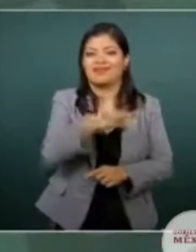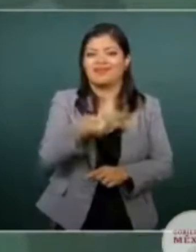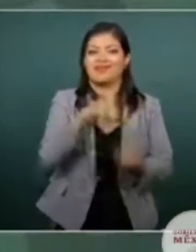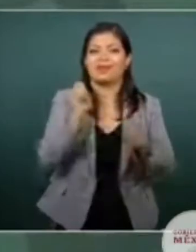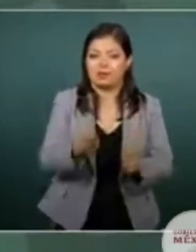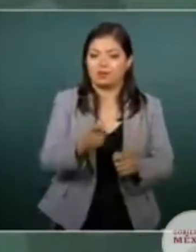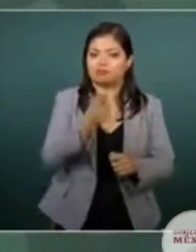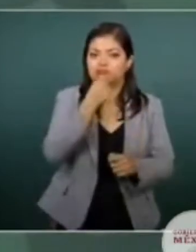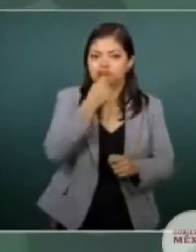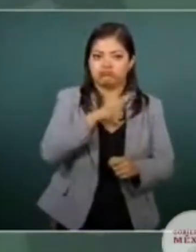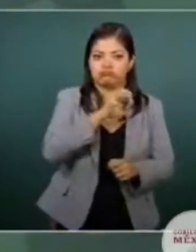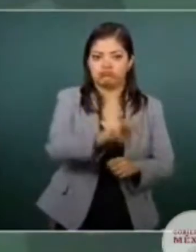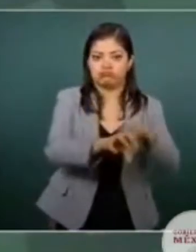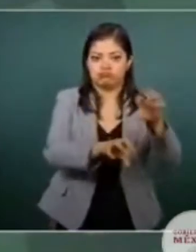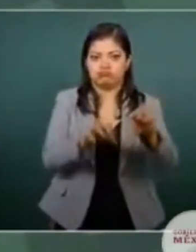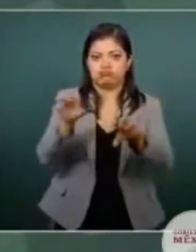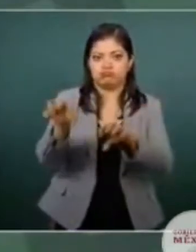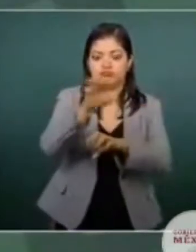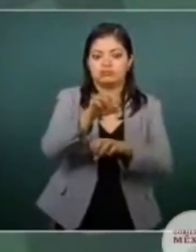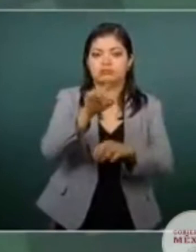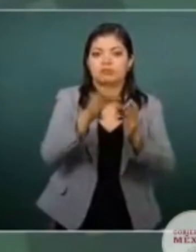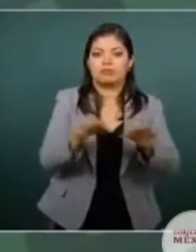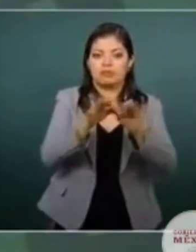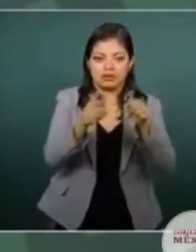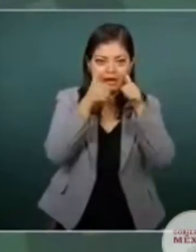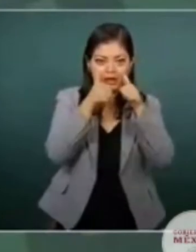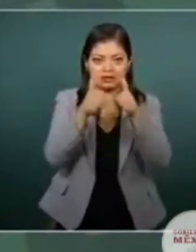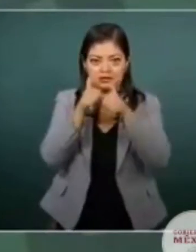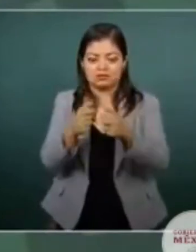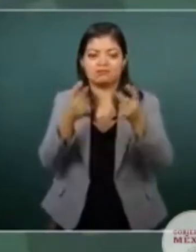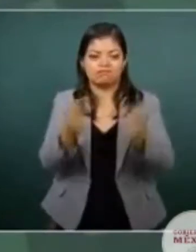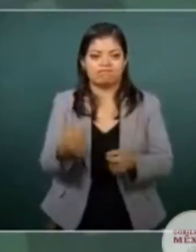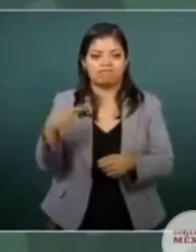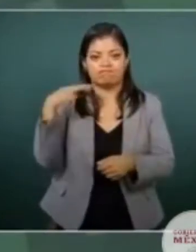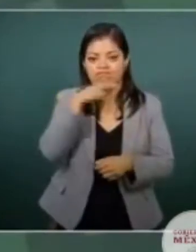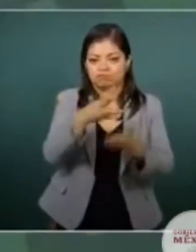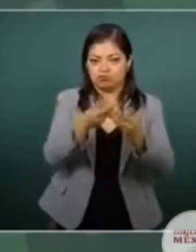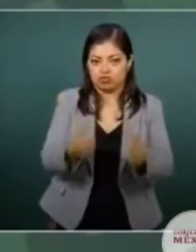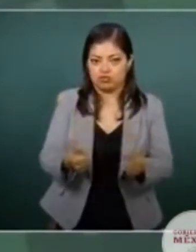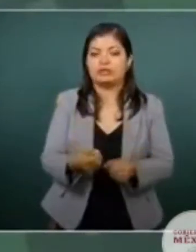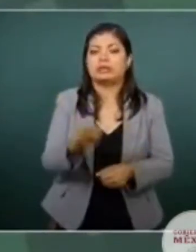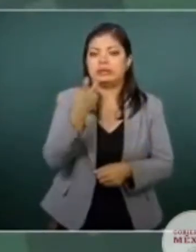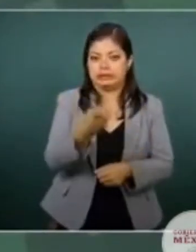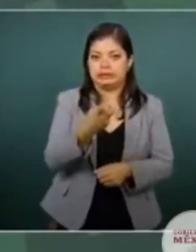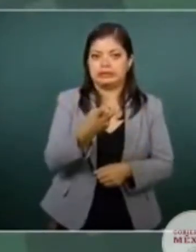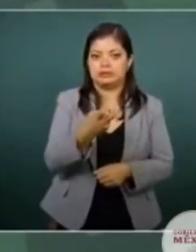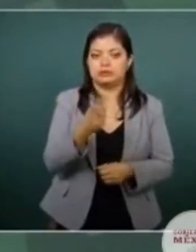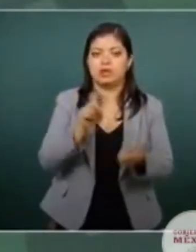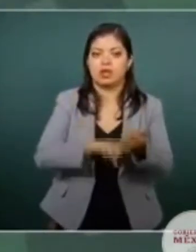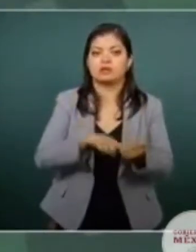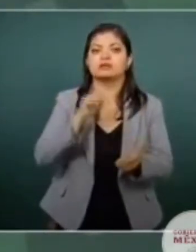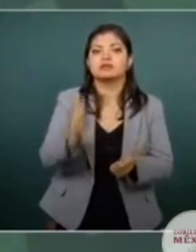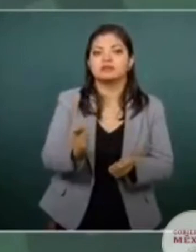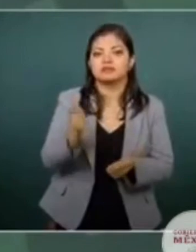esos lugares que atiendan lo que se esté presentando. Esa es la estrategia que se ha